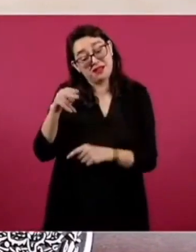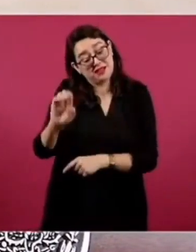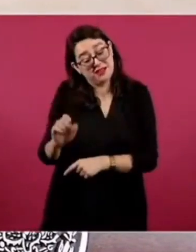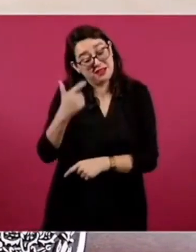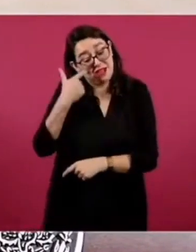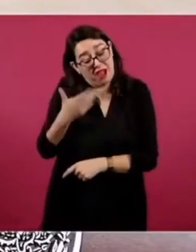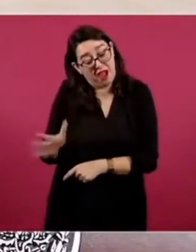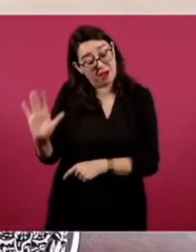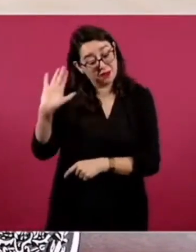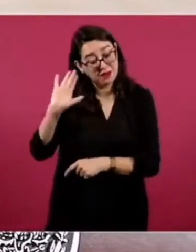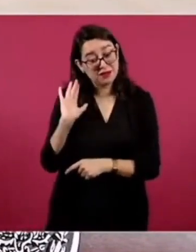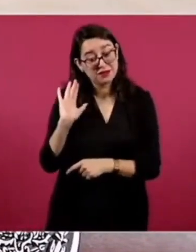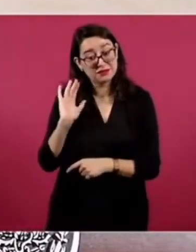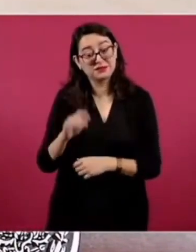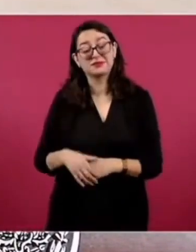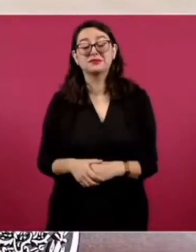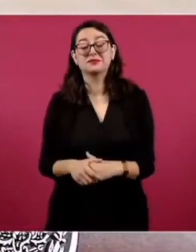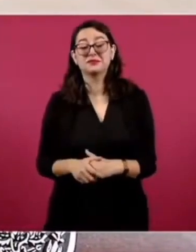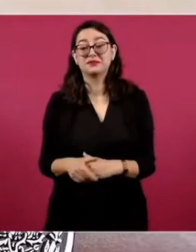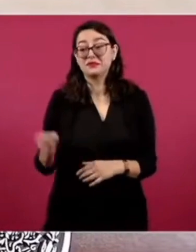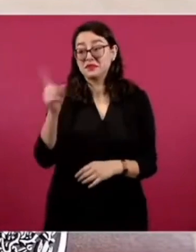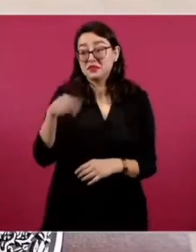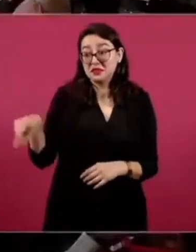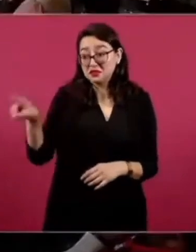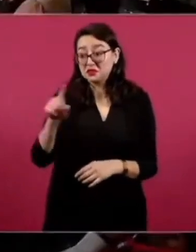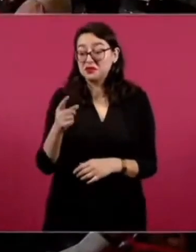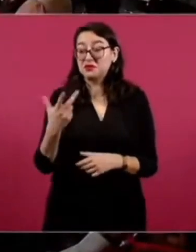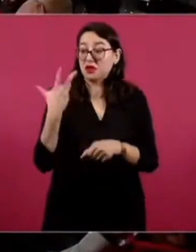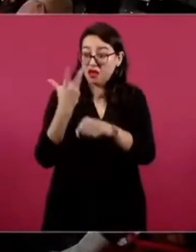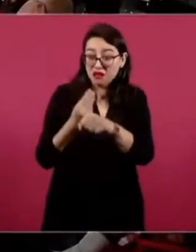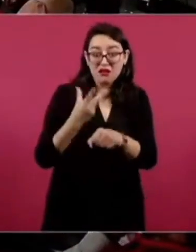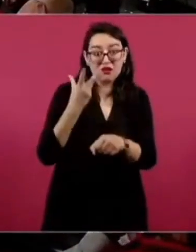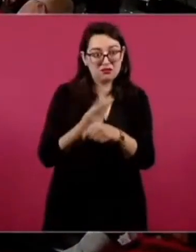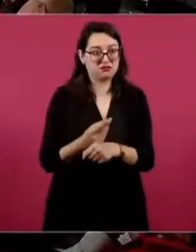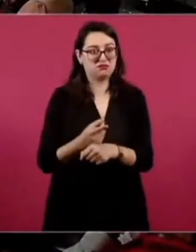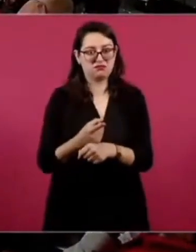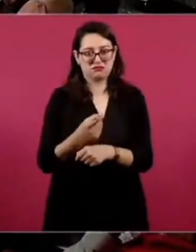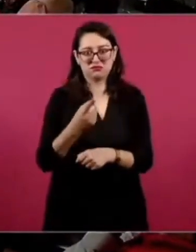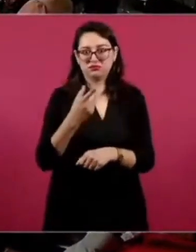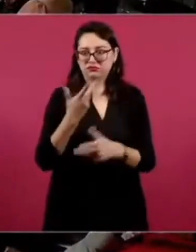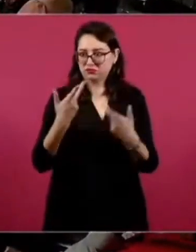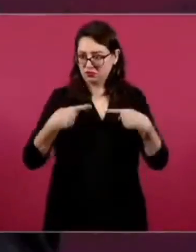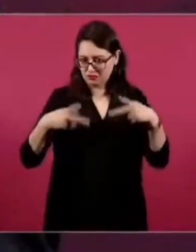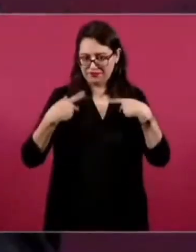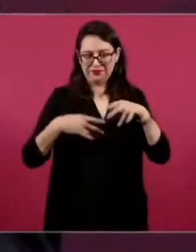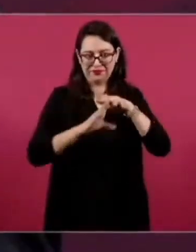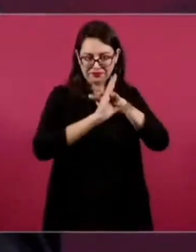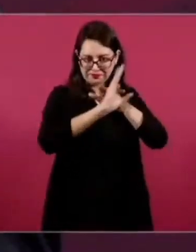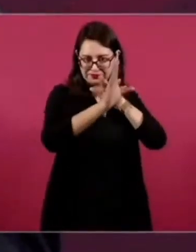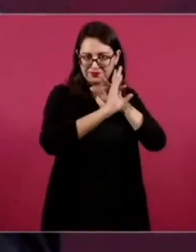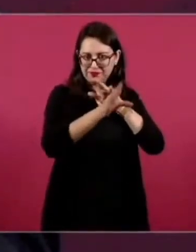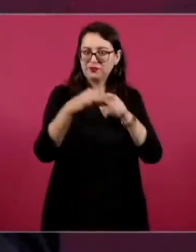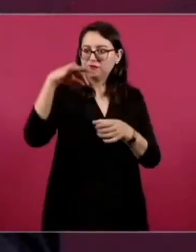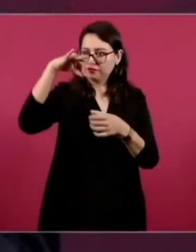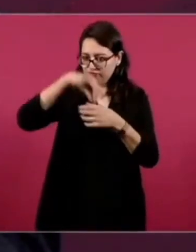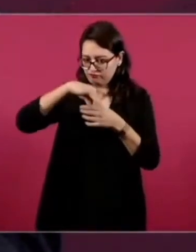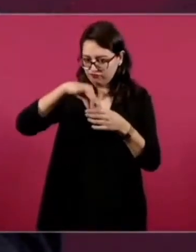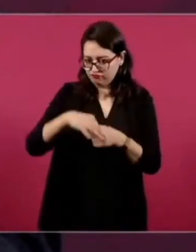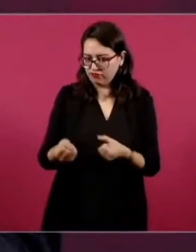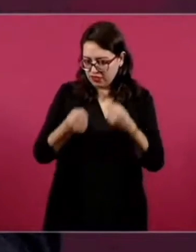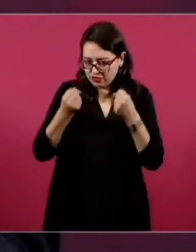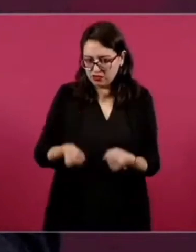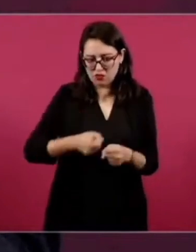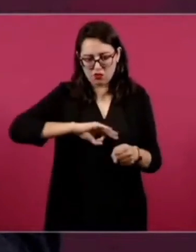Instituto Electoral para que se garantice el voto de nuestros